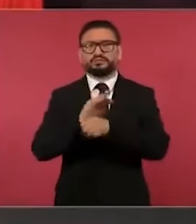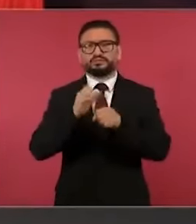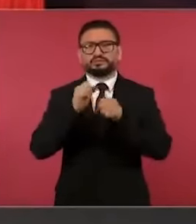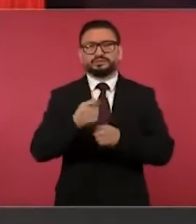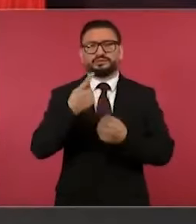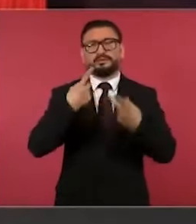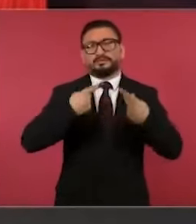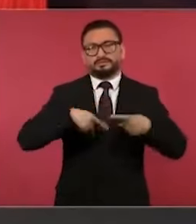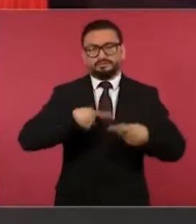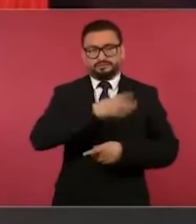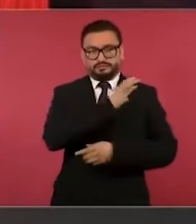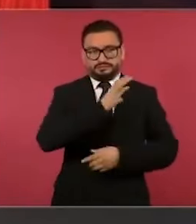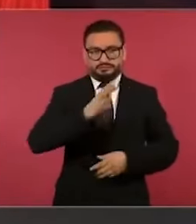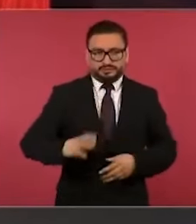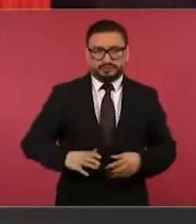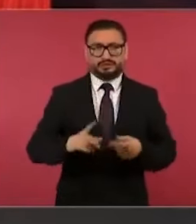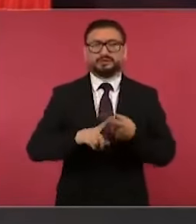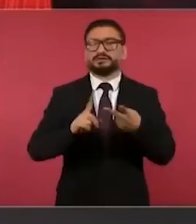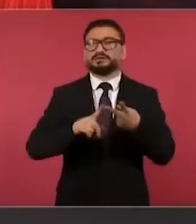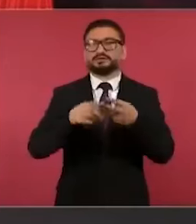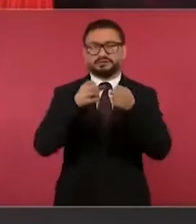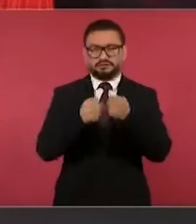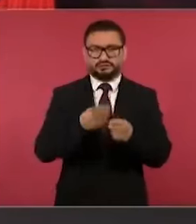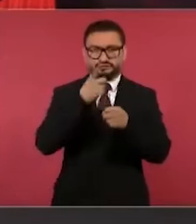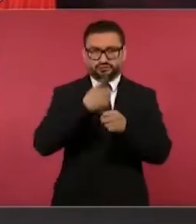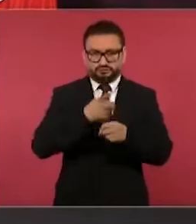candidatos, con la seguridad.